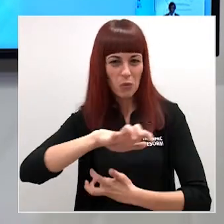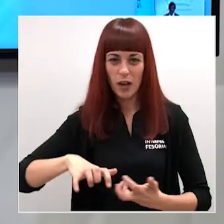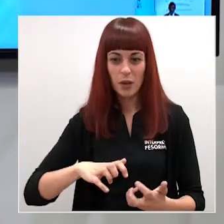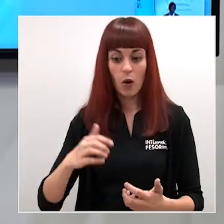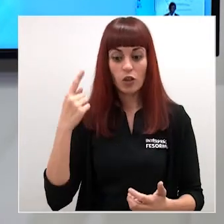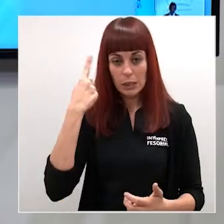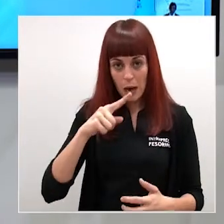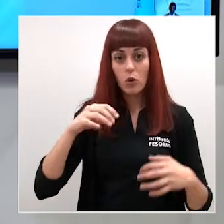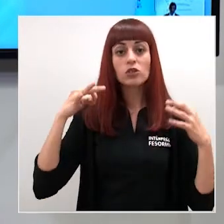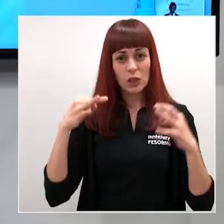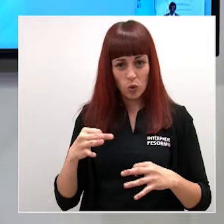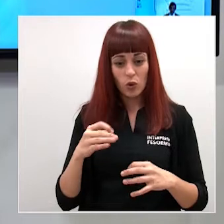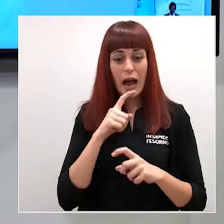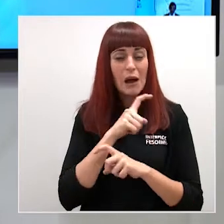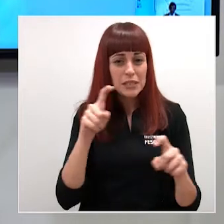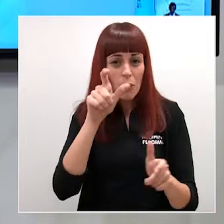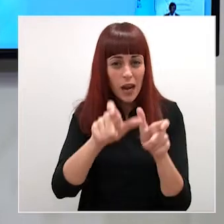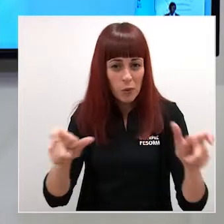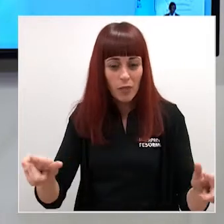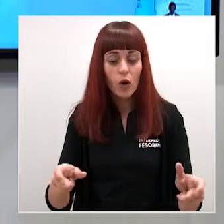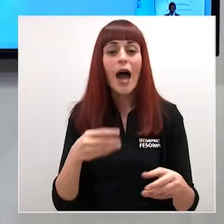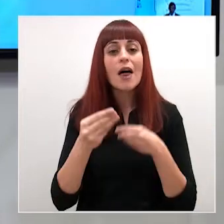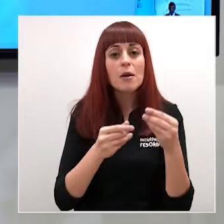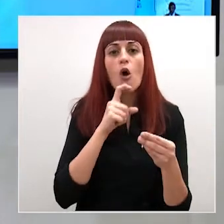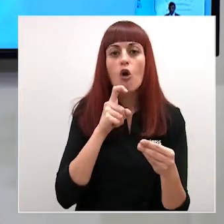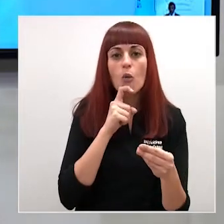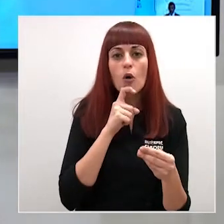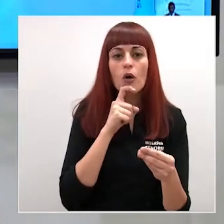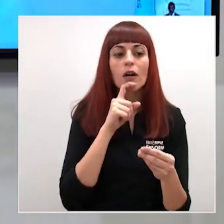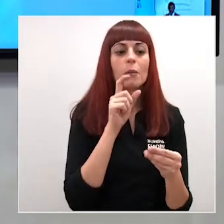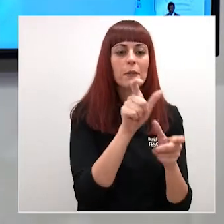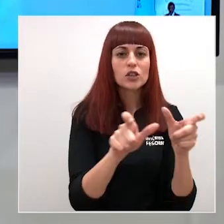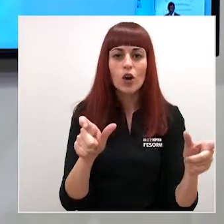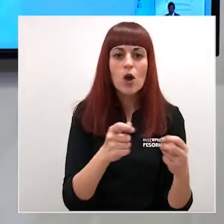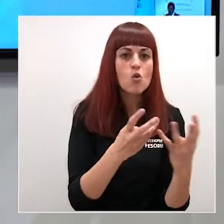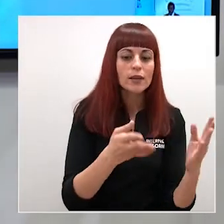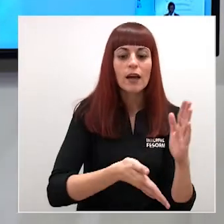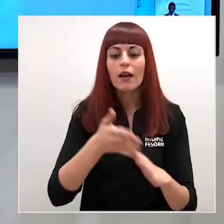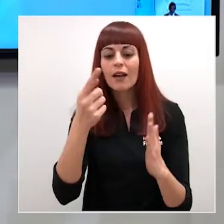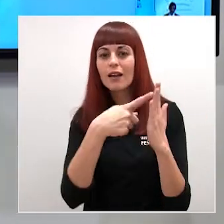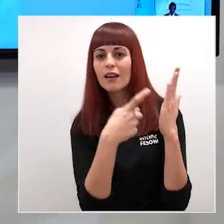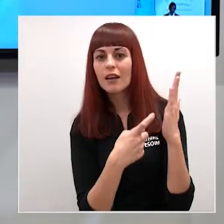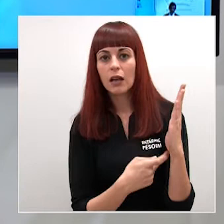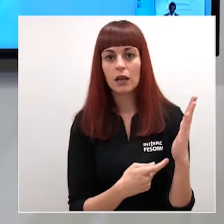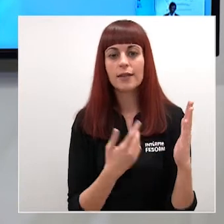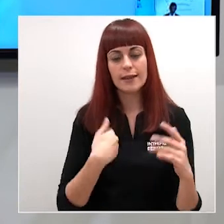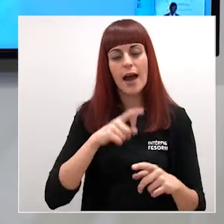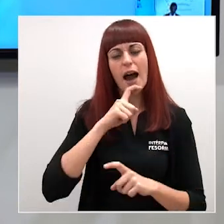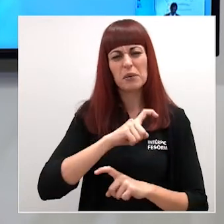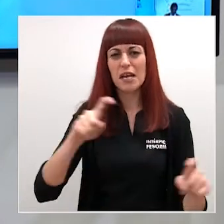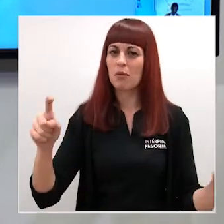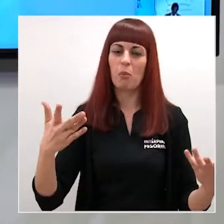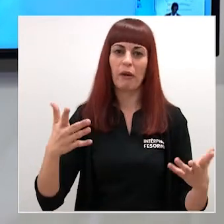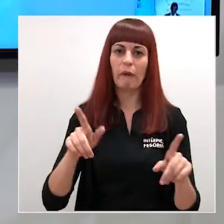y que le podamos decir a la población cómo se va a hacer cómo va a afectar esto a la comunidad ya lo anunciaremos oportunamente para no crear como digo